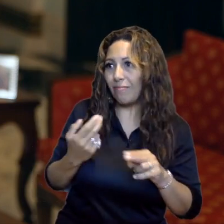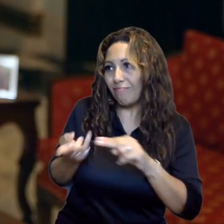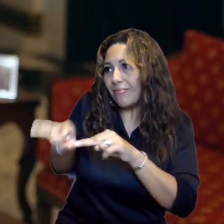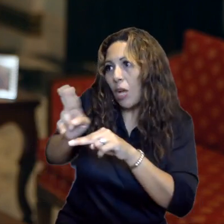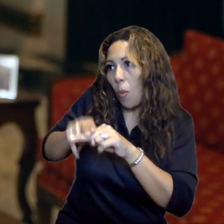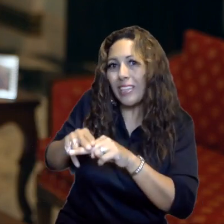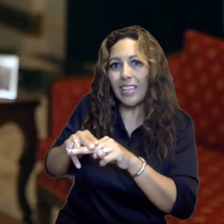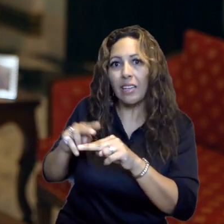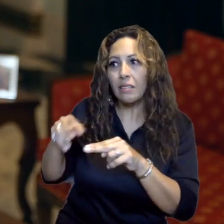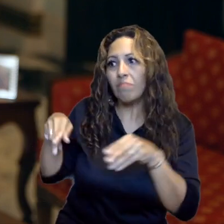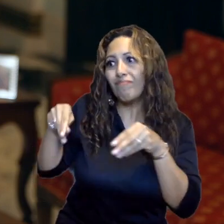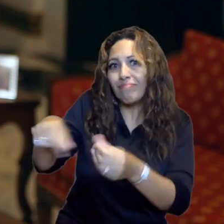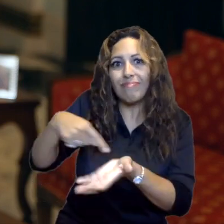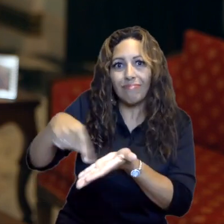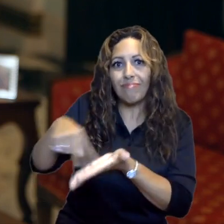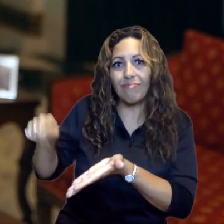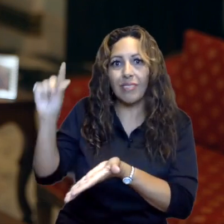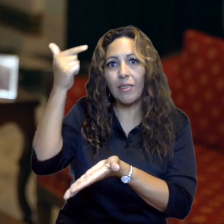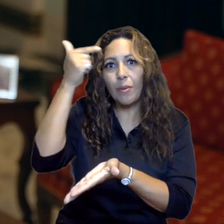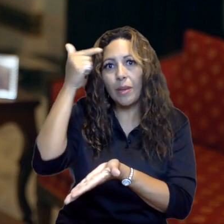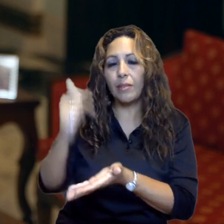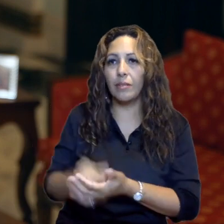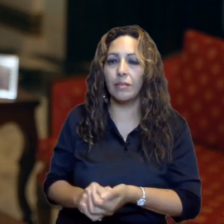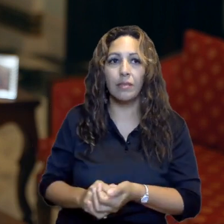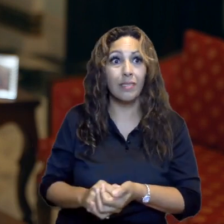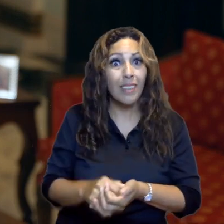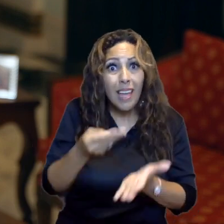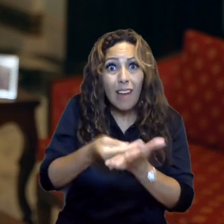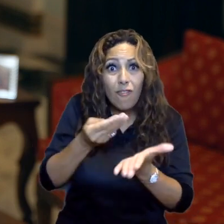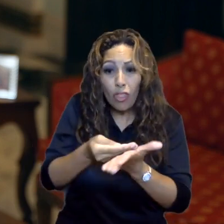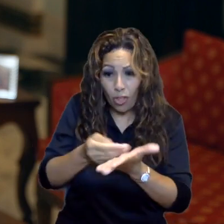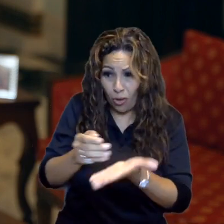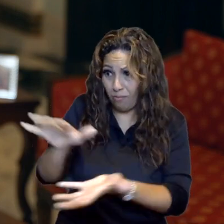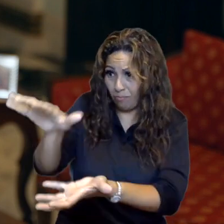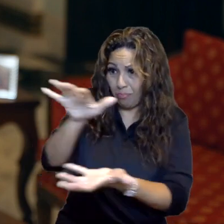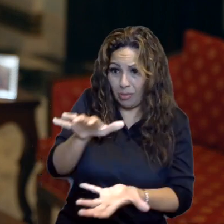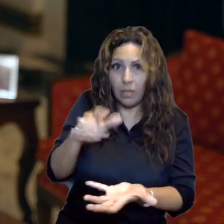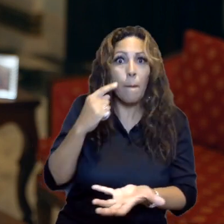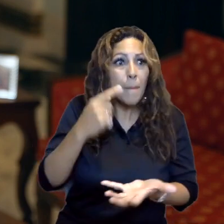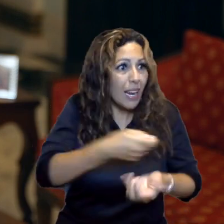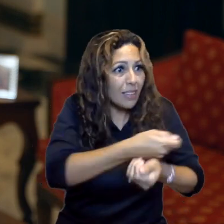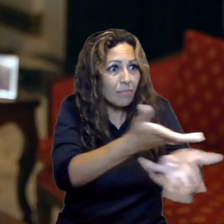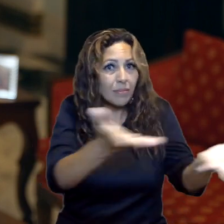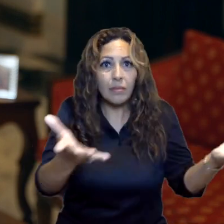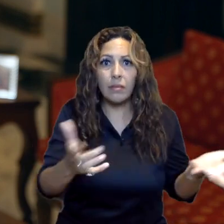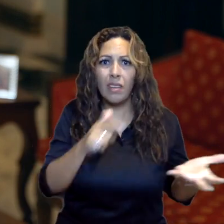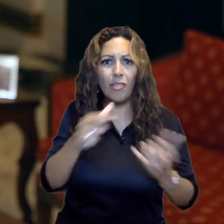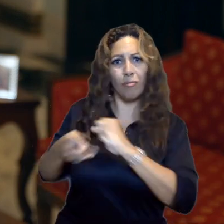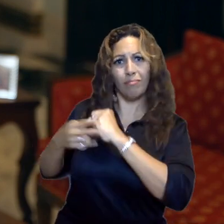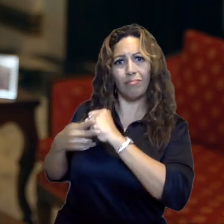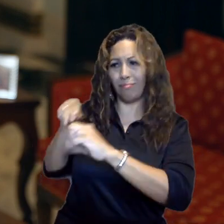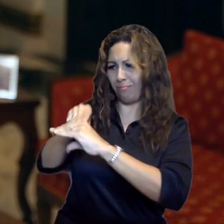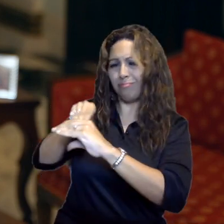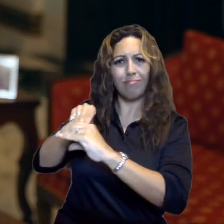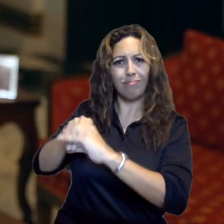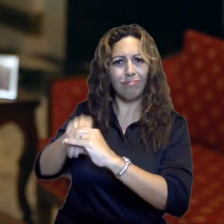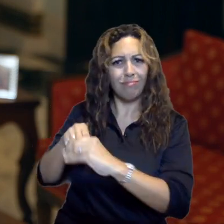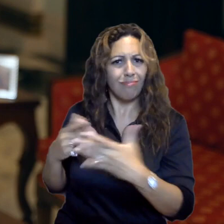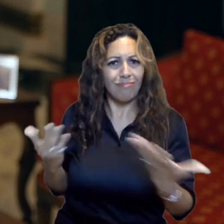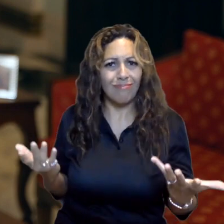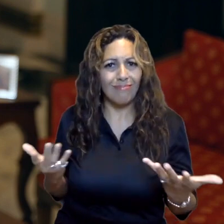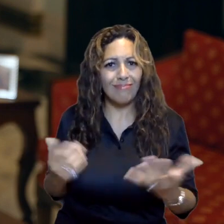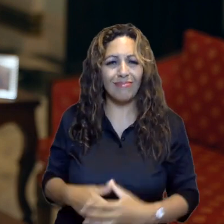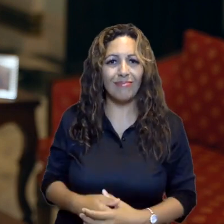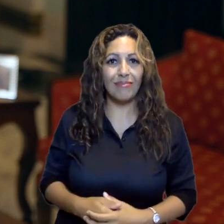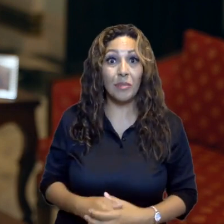en el gasto público. Después de todo, los fondos del pueblo son para el pueblo, no para acumularlos en las cuentas del